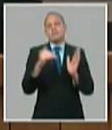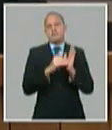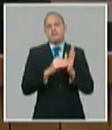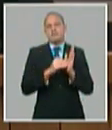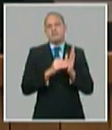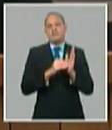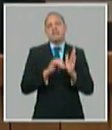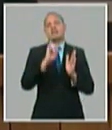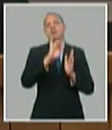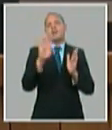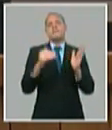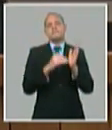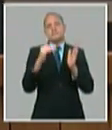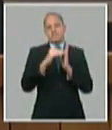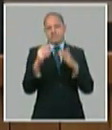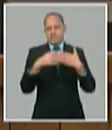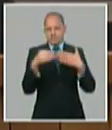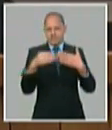próximo año